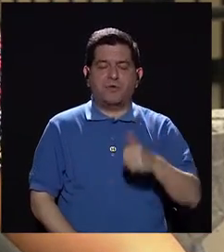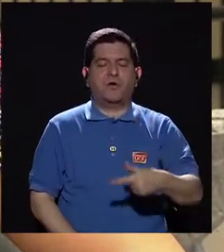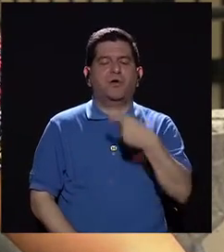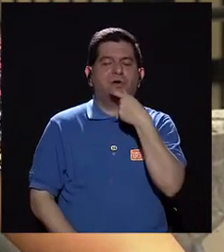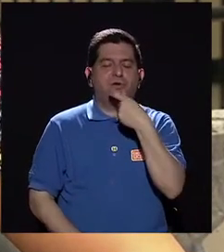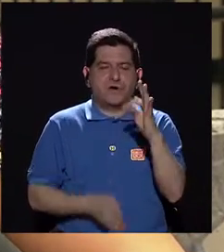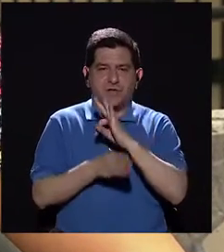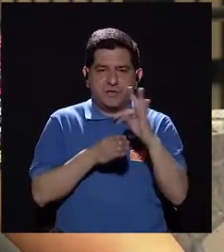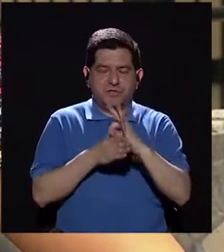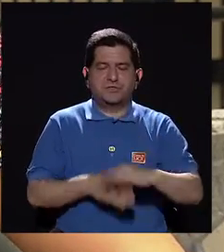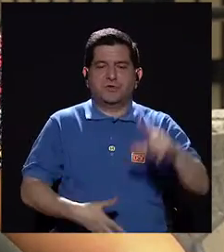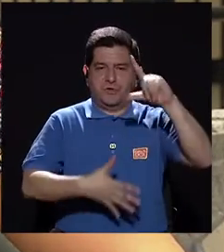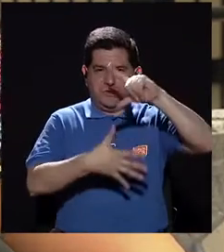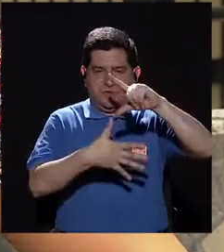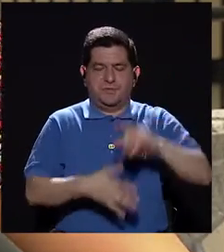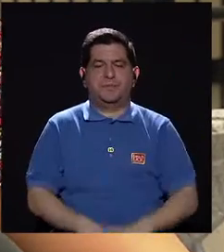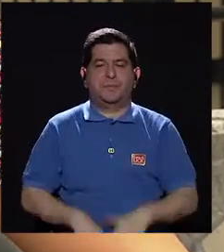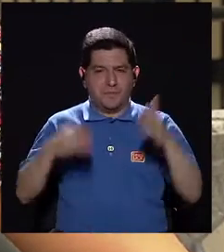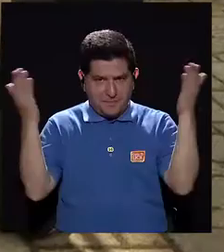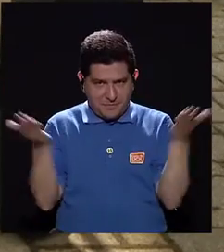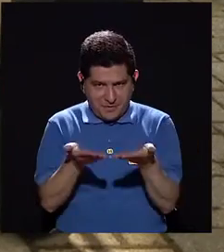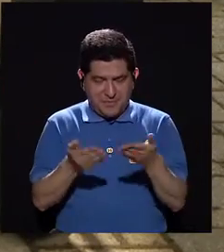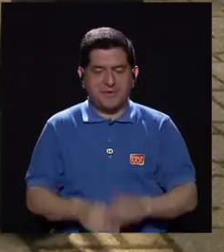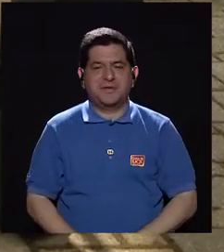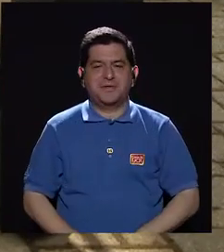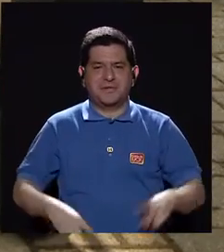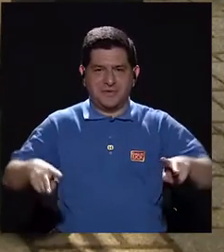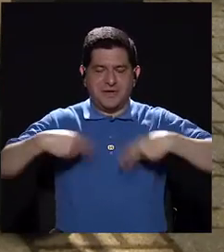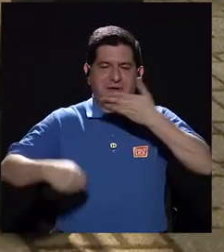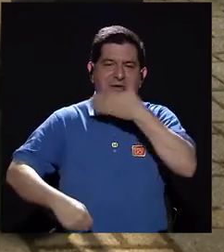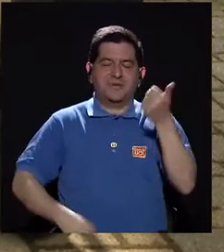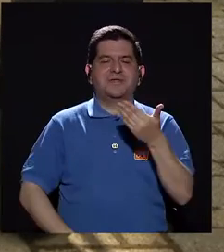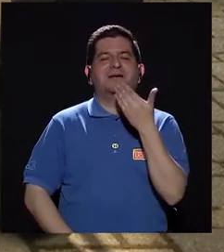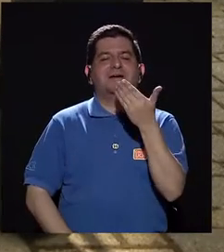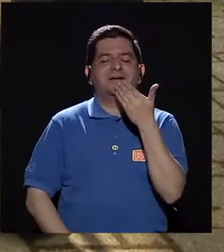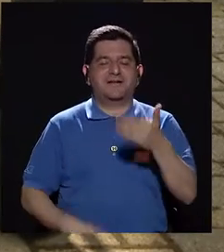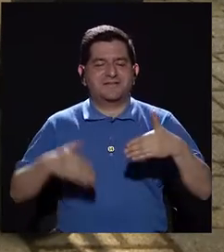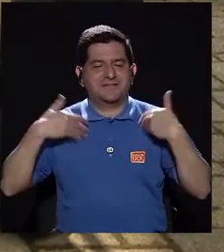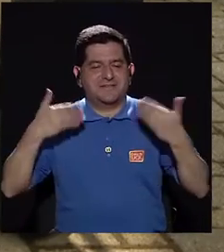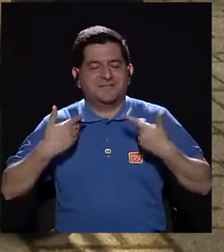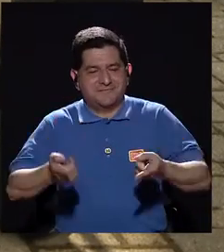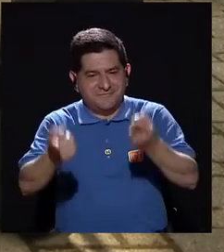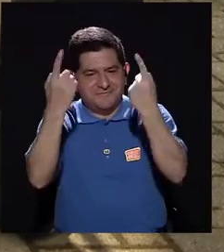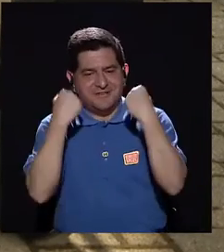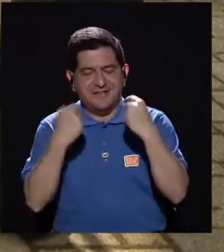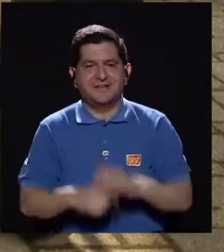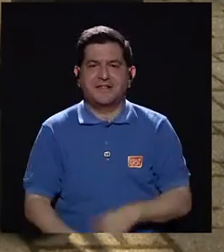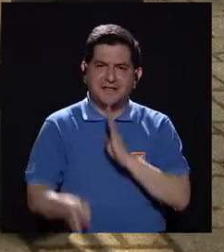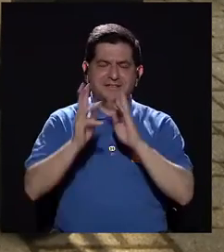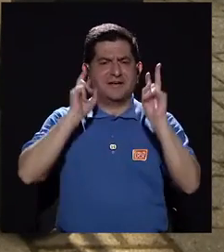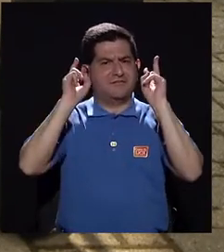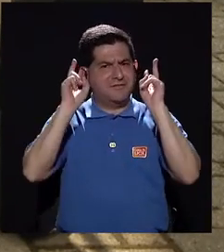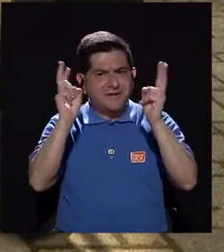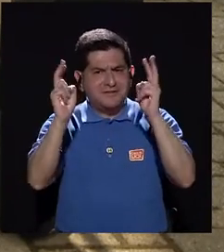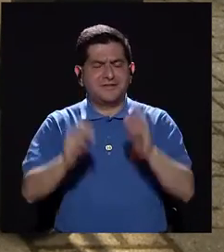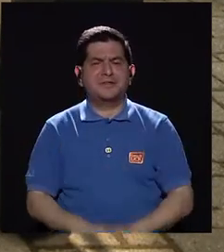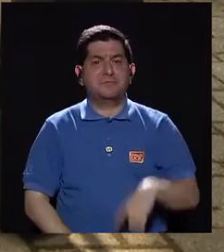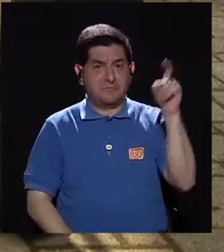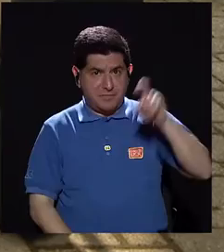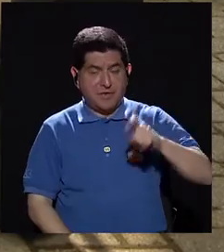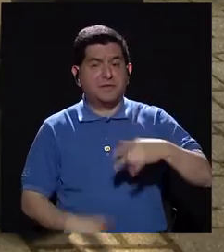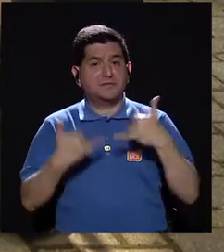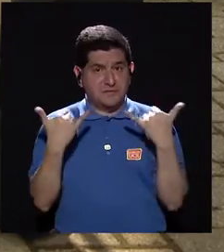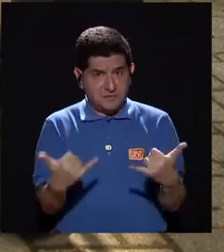risoterapeuta de Latinoamérica. Bienvenido a Vivir Mejor. Muchas gracias, feliz de estar aquí y poder hablar de un tema